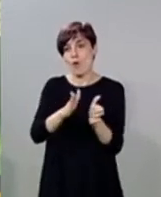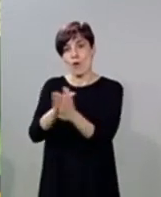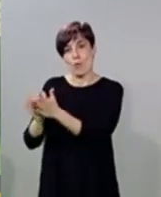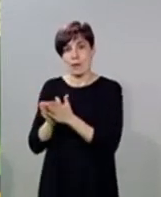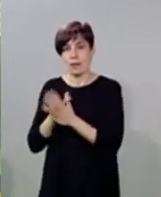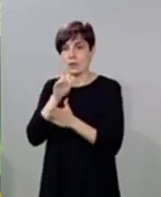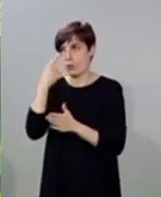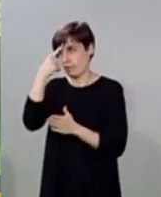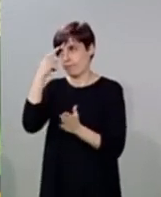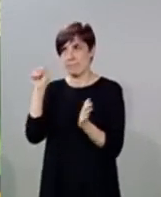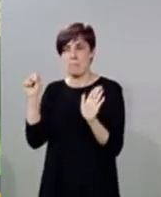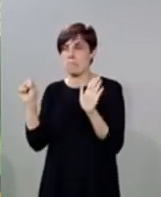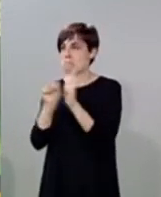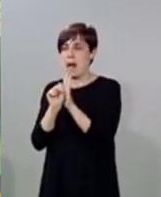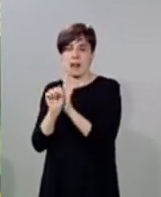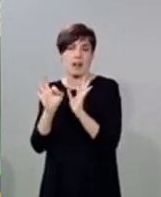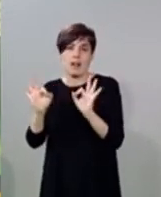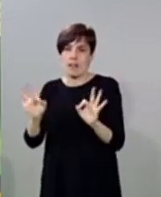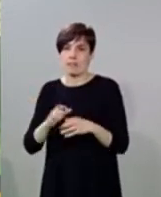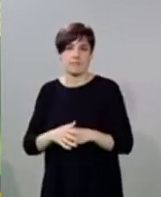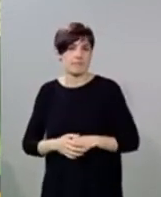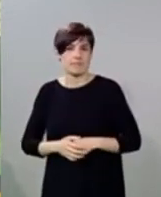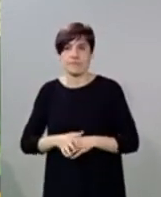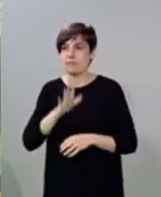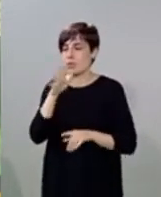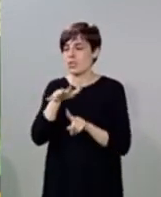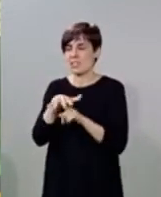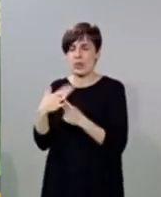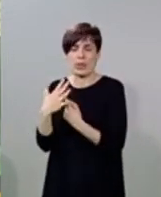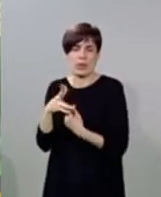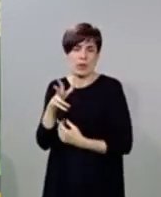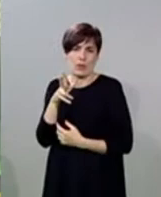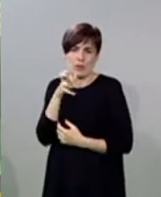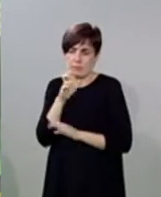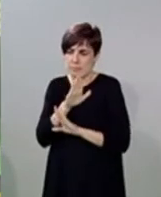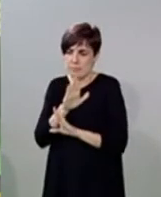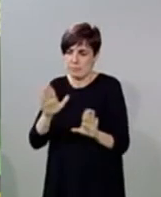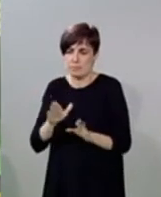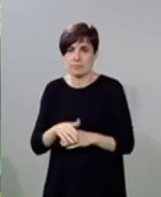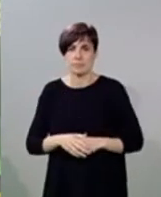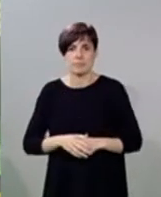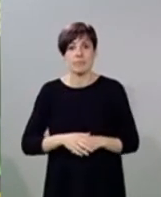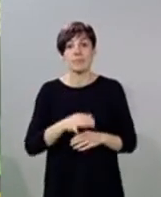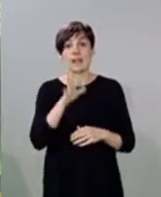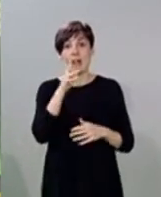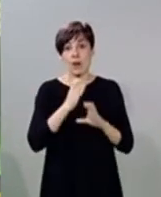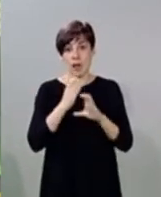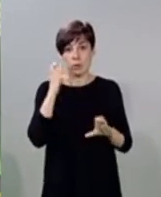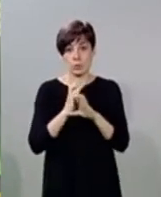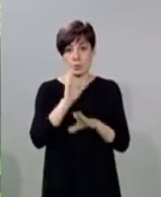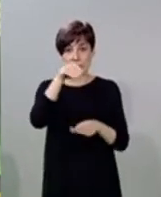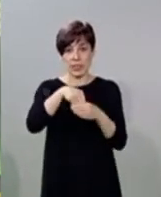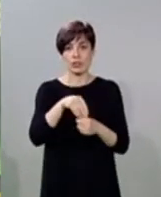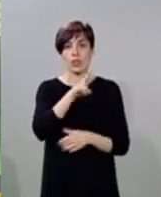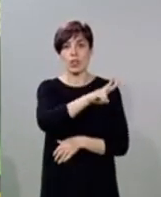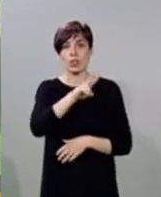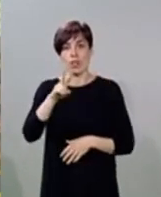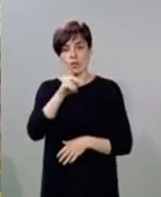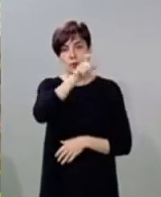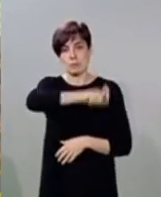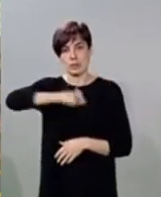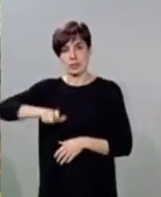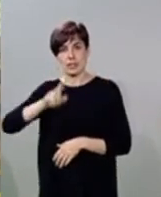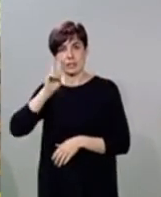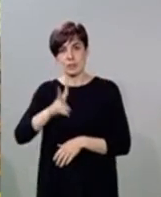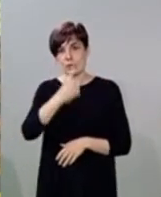a dejar marcados. La verdad, es una situación malísima. Bueno, ahora lleváis en ese autobús a 22 personas. Estamos viendo algunas imágenes